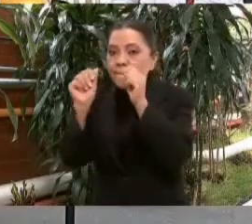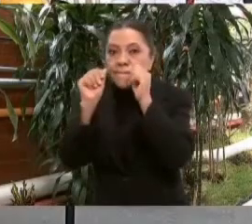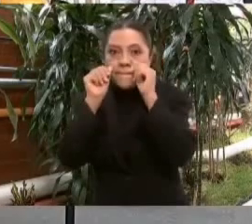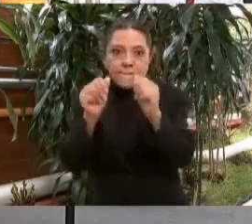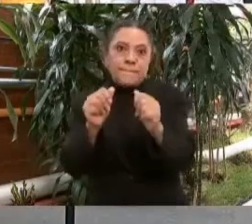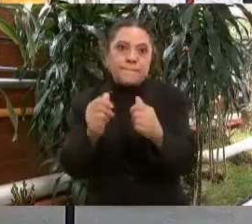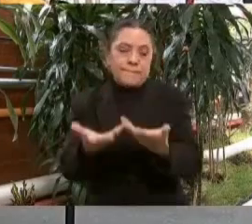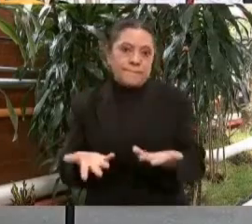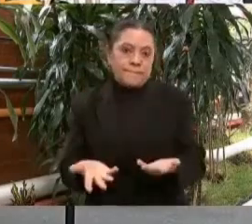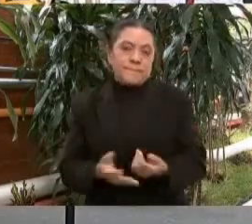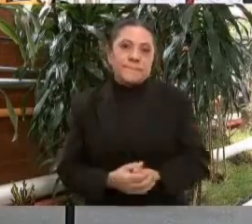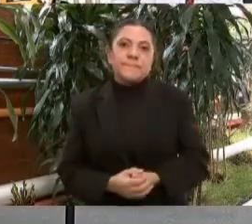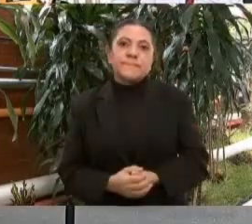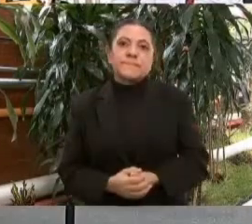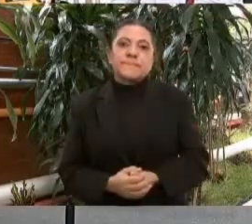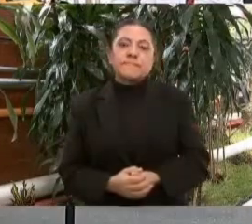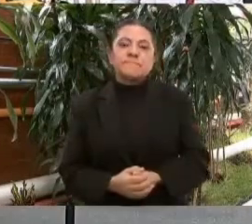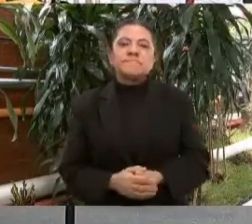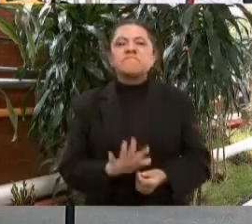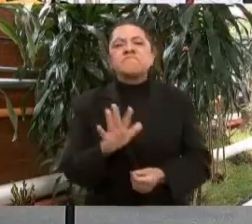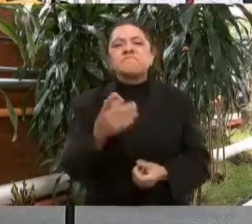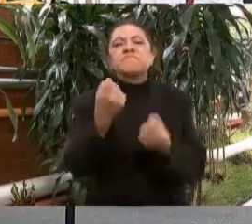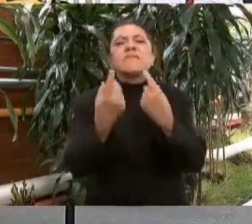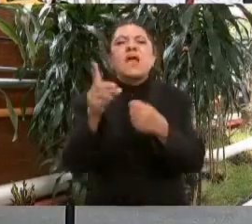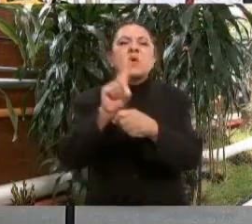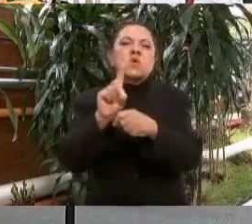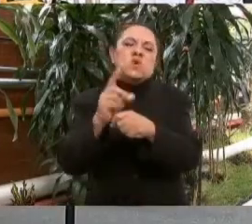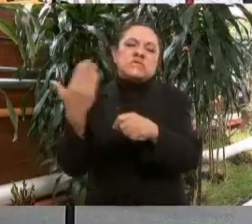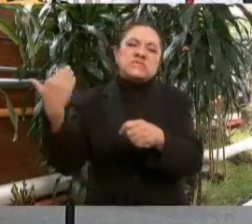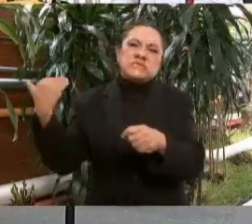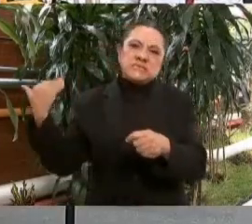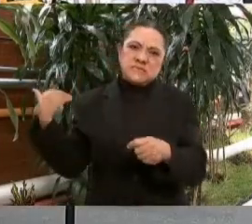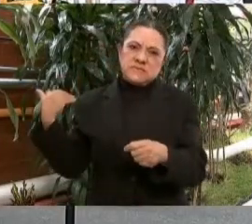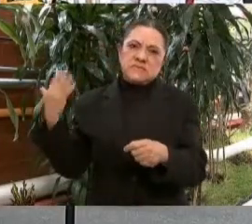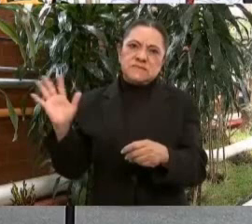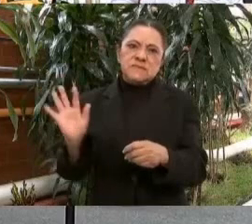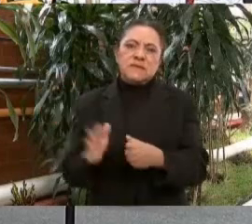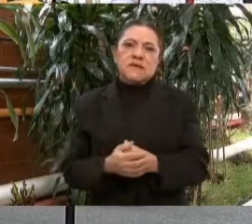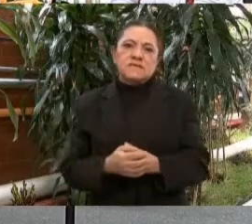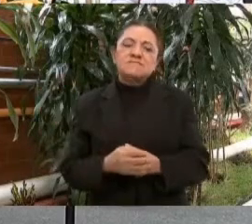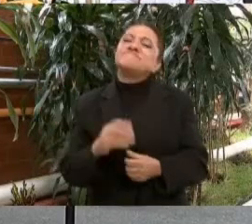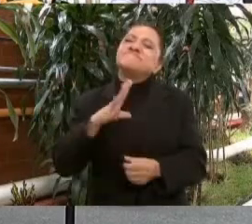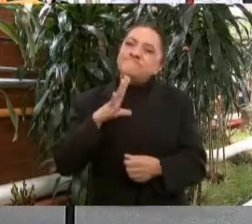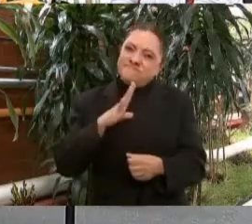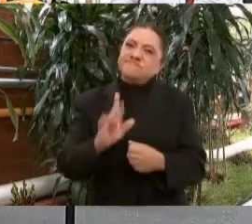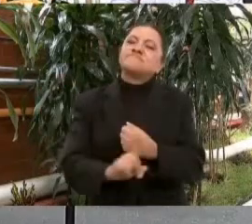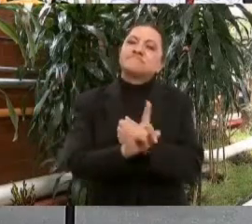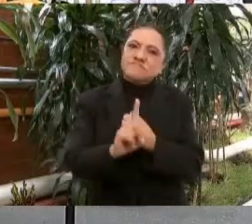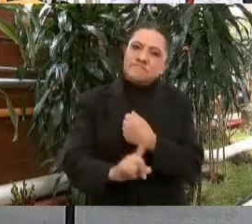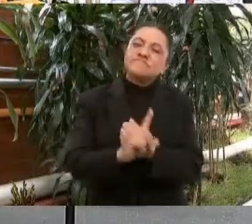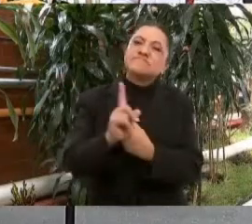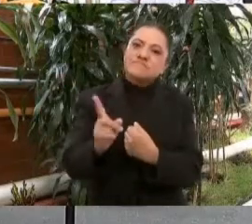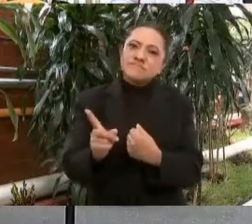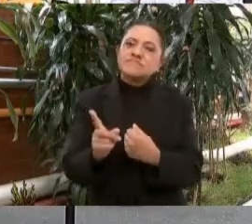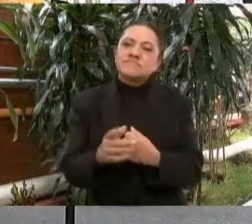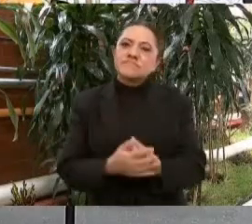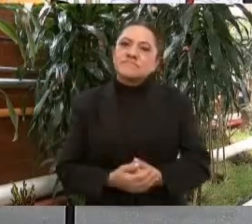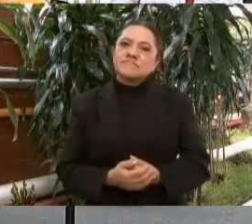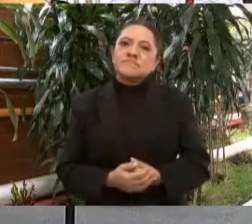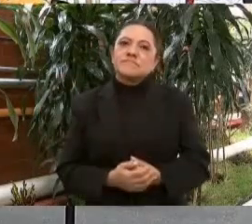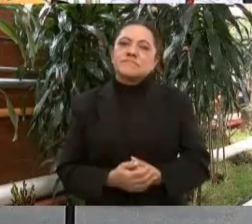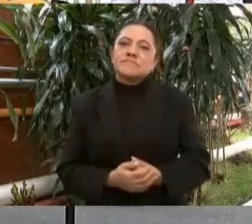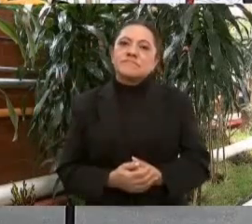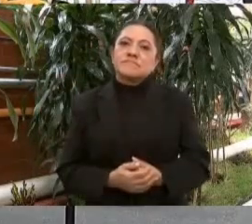Hace unos días tuvimos problemas porque se estaba